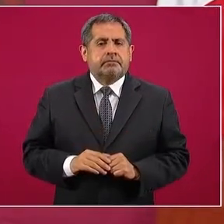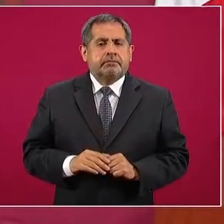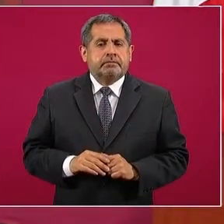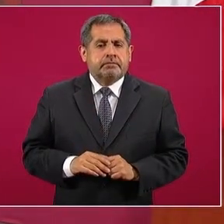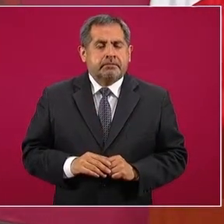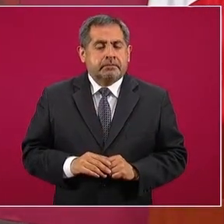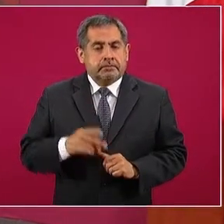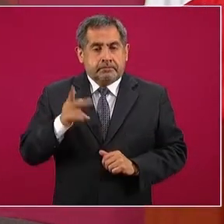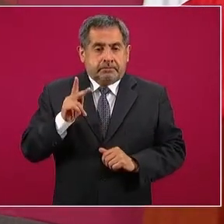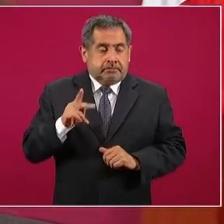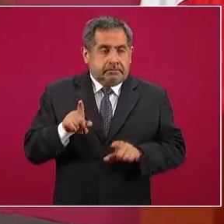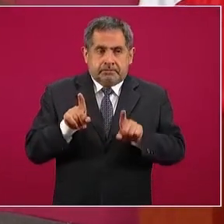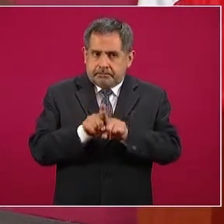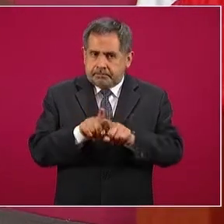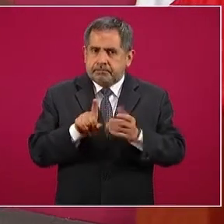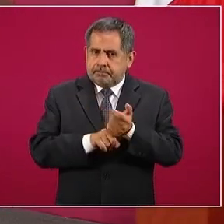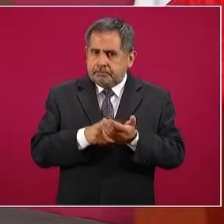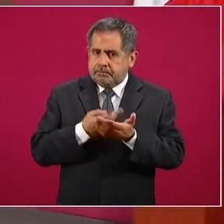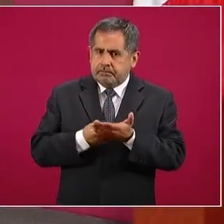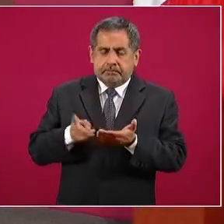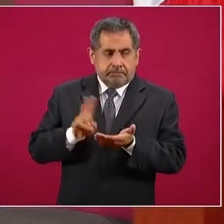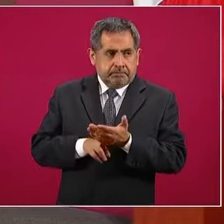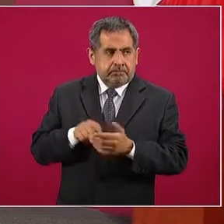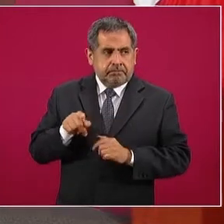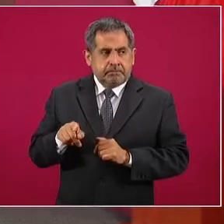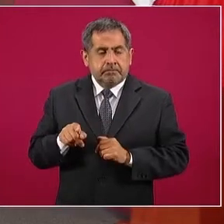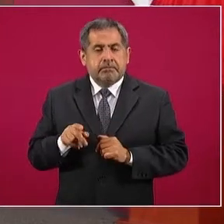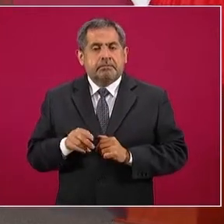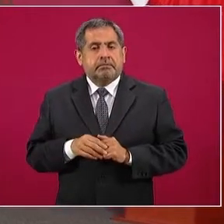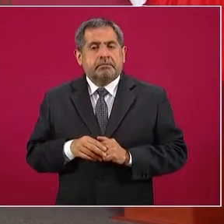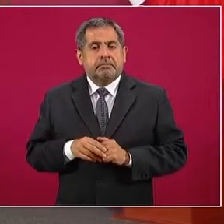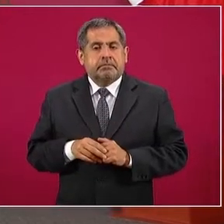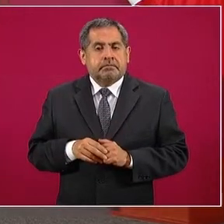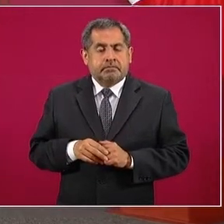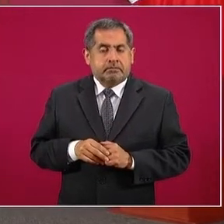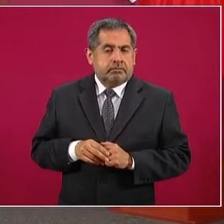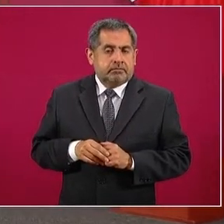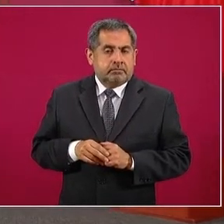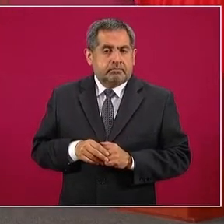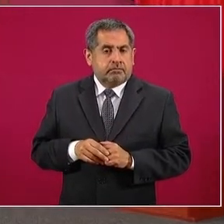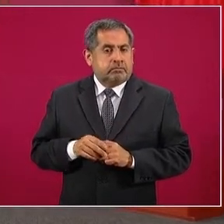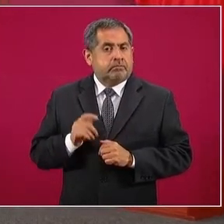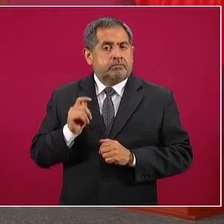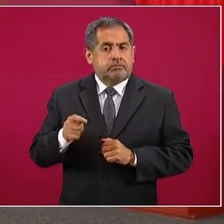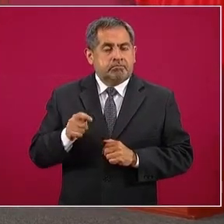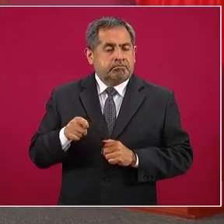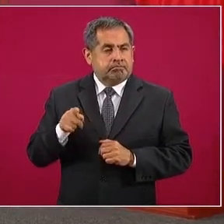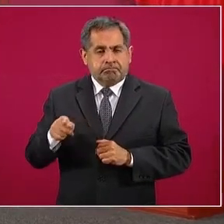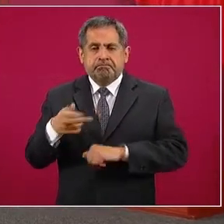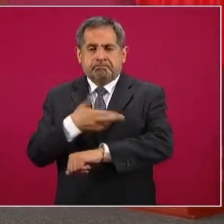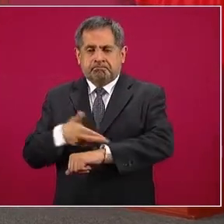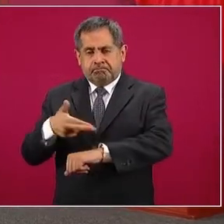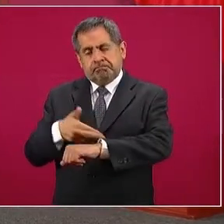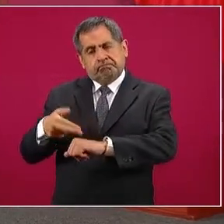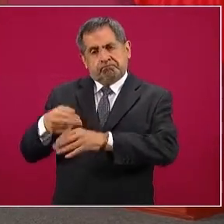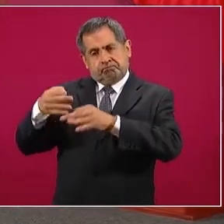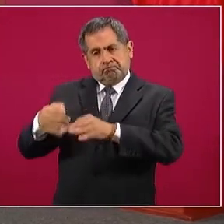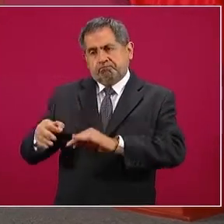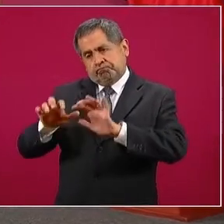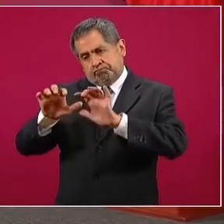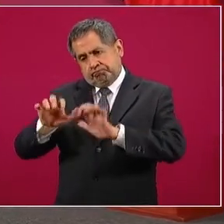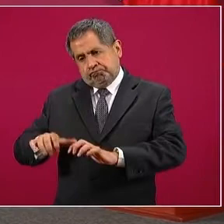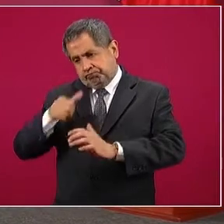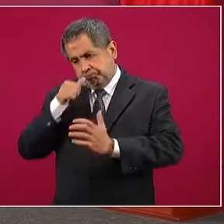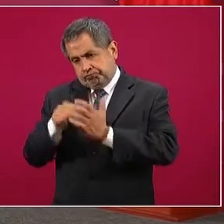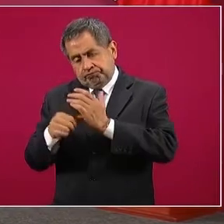Pero al mismo tiempo, por los canales, por las vías diplomáticas,